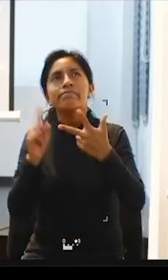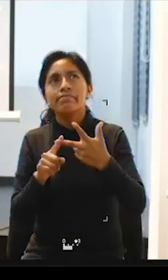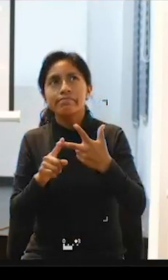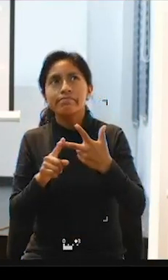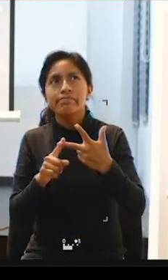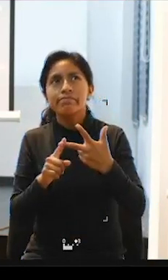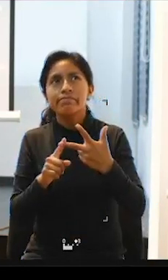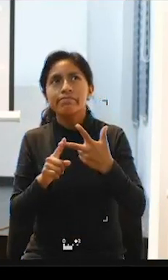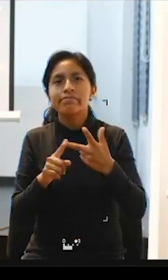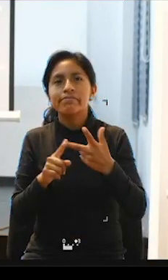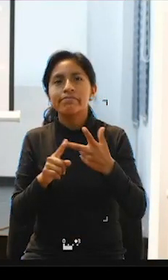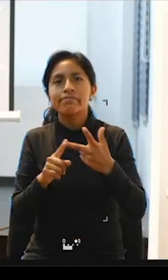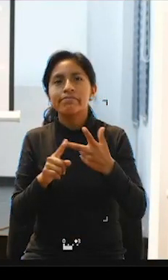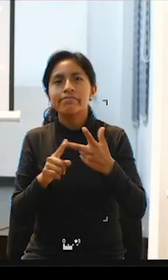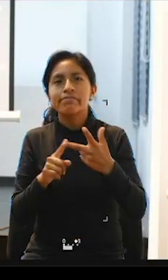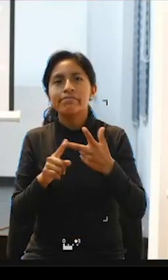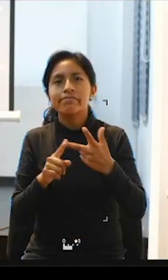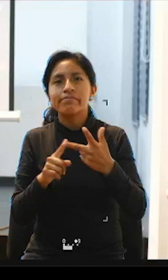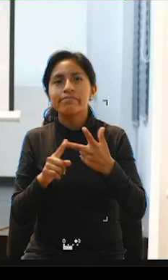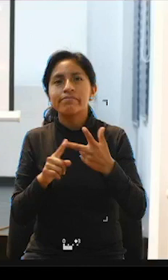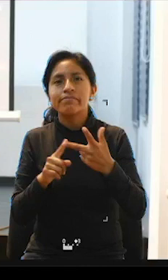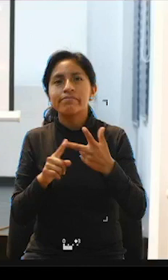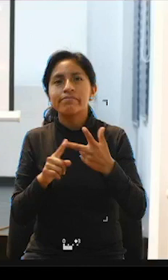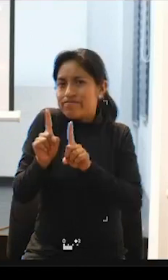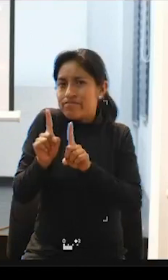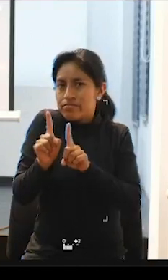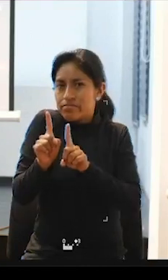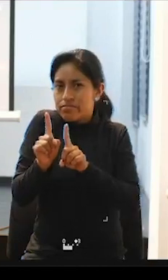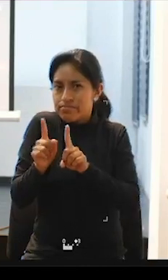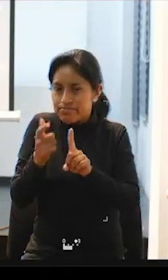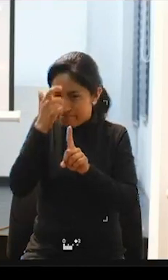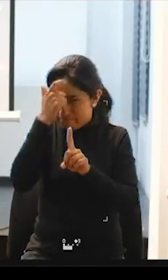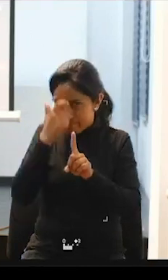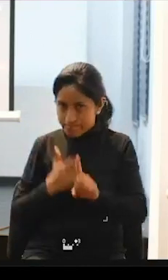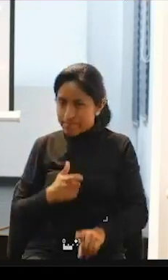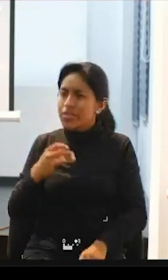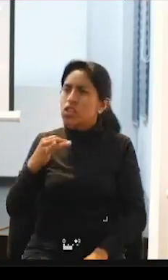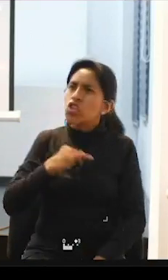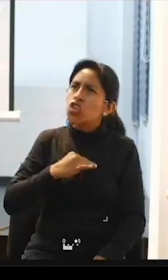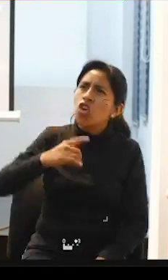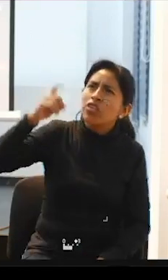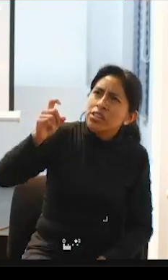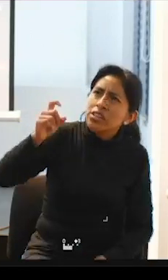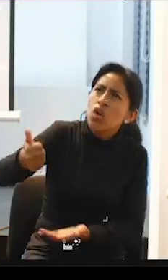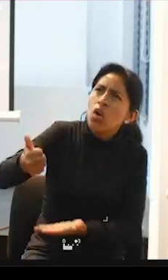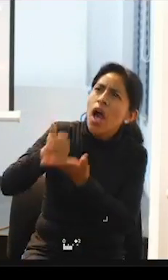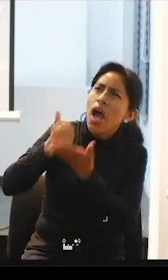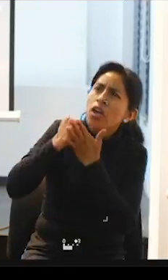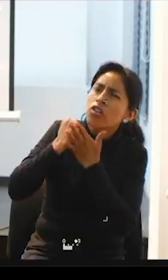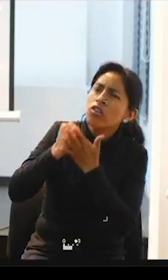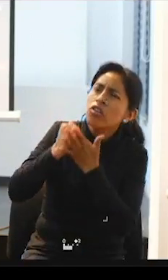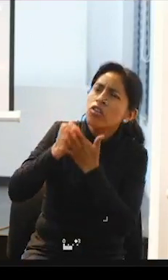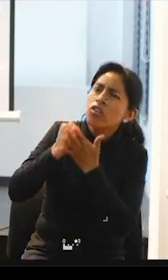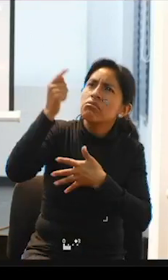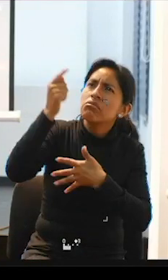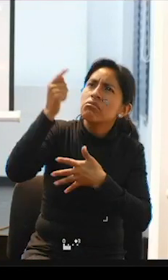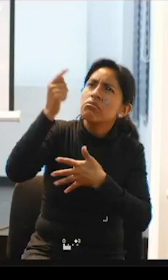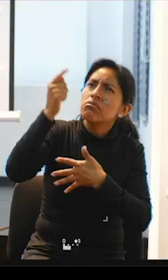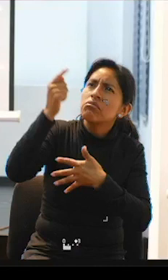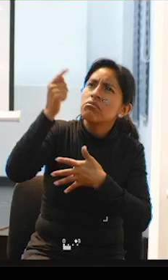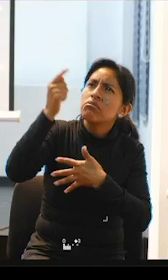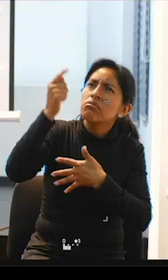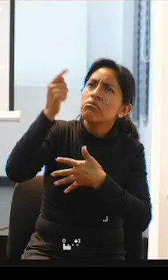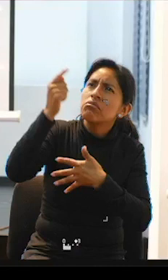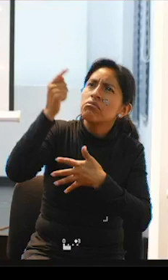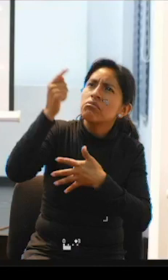tiene es que es personalizado depende de la persona que se quiere la asistencia por si yo necesito solo 20 horas